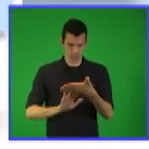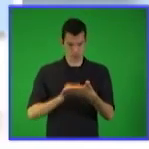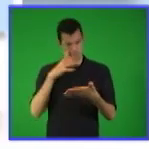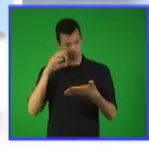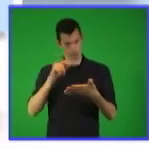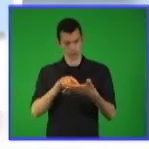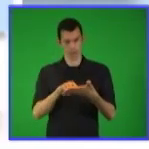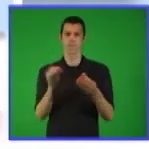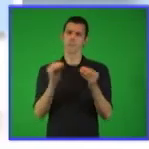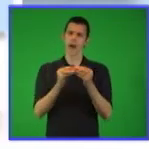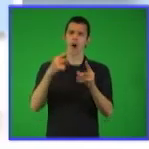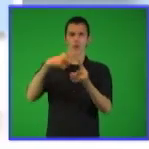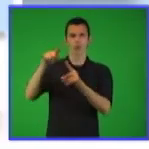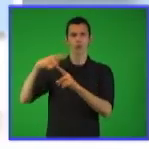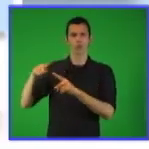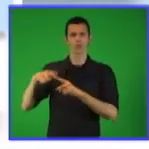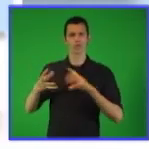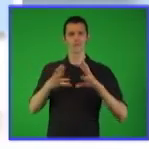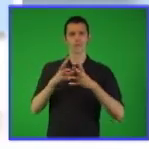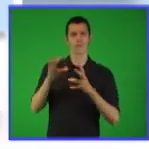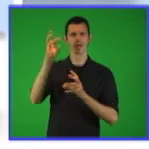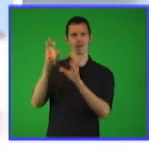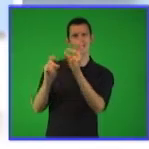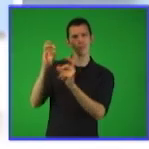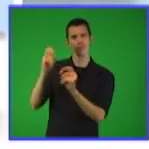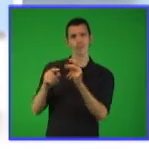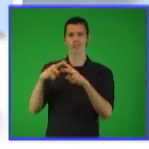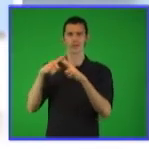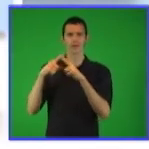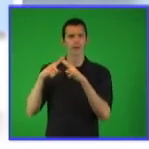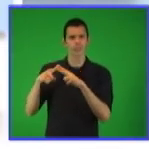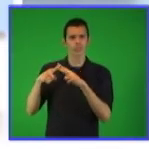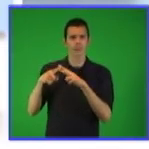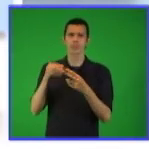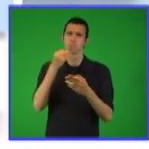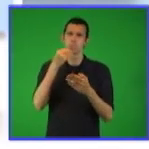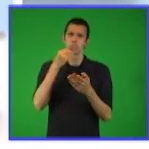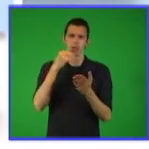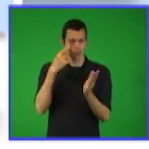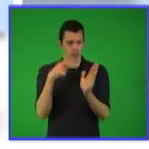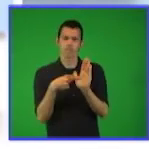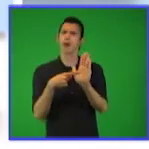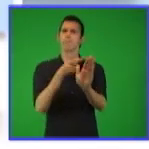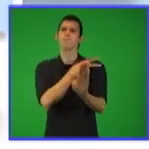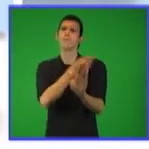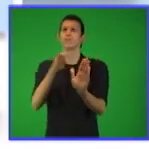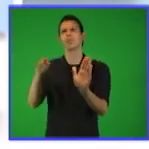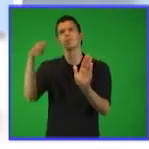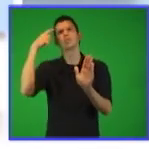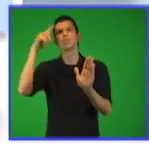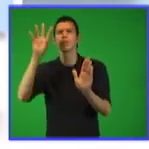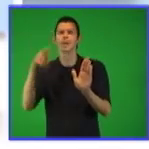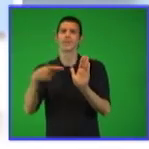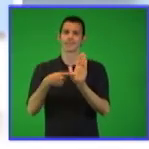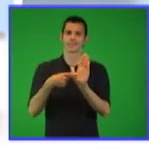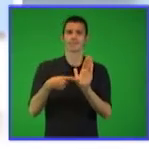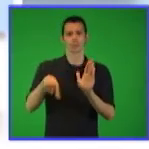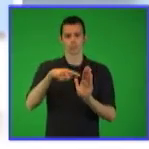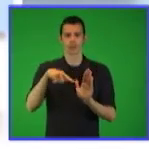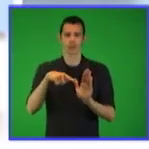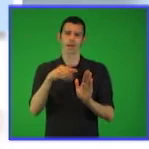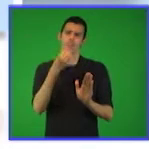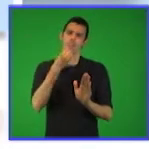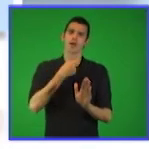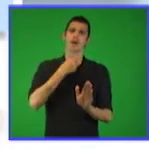también como una de las tareas evaluativas que sus profesores recibirán para valorarla